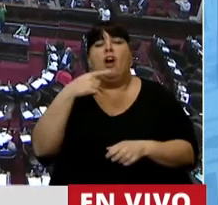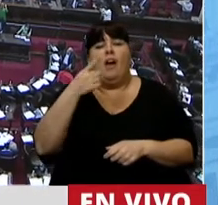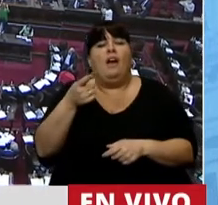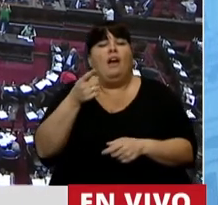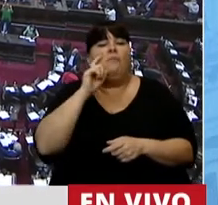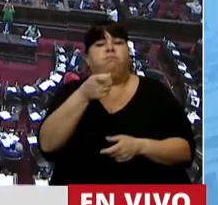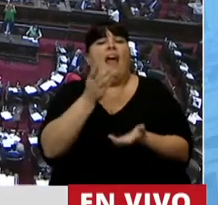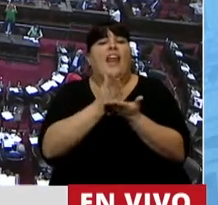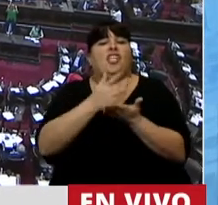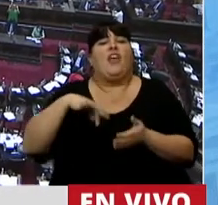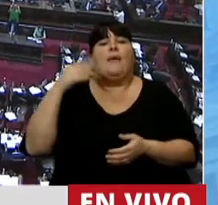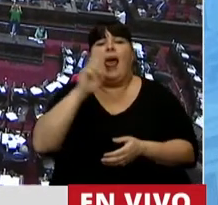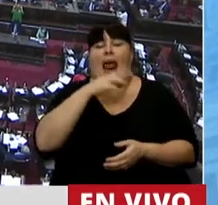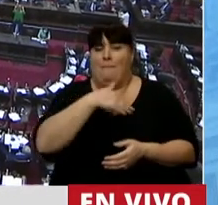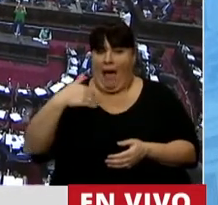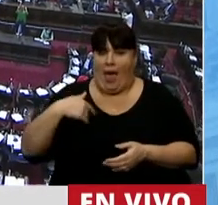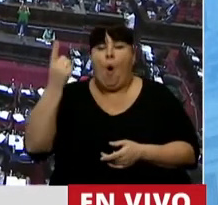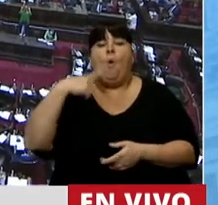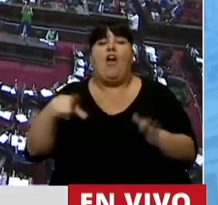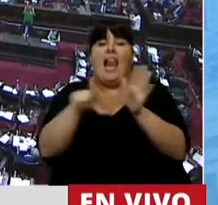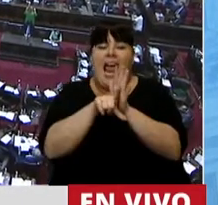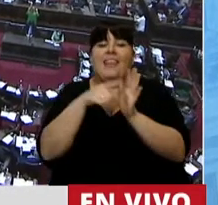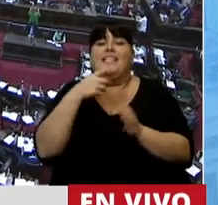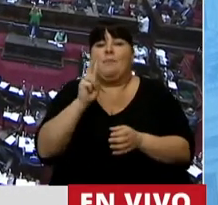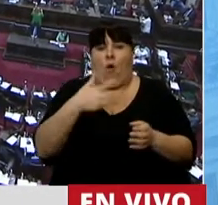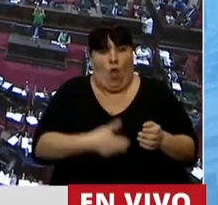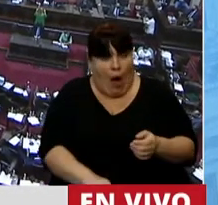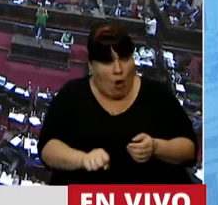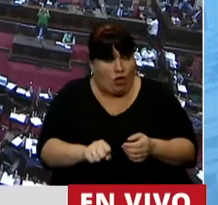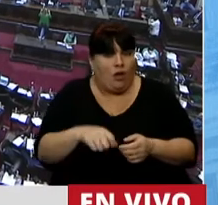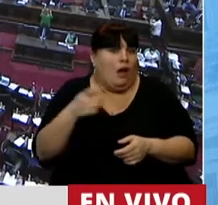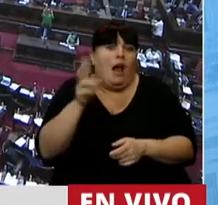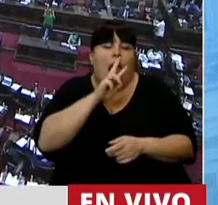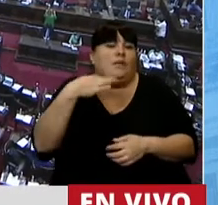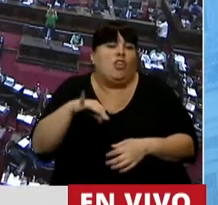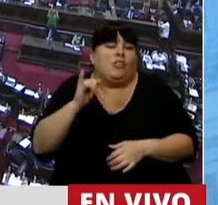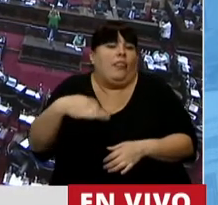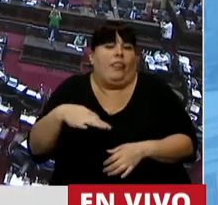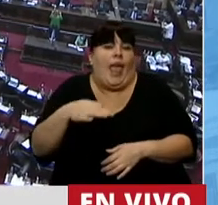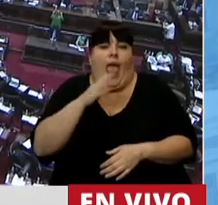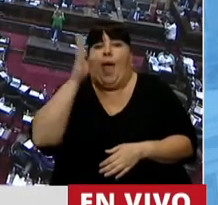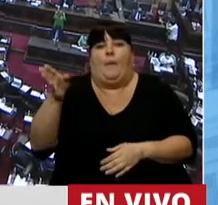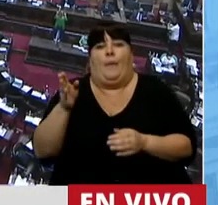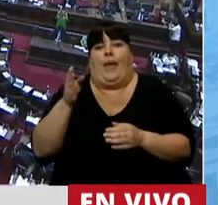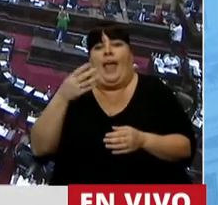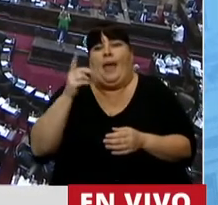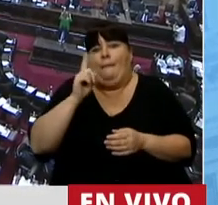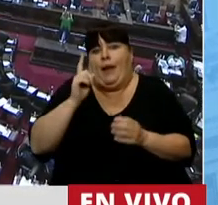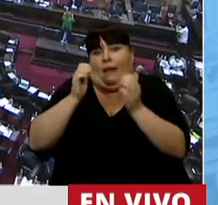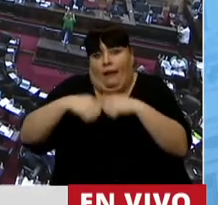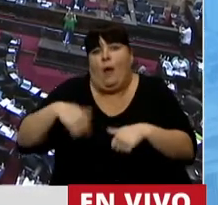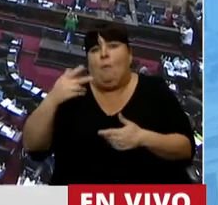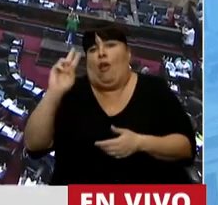derecho a la vida de la madre cuando las leyes que restringen el acceso al aborto obligan a la mujer a recurrir al aborto inseguro,